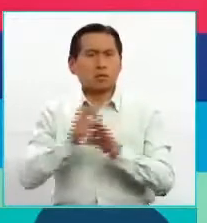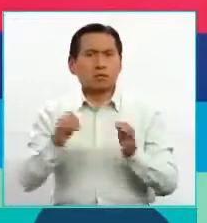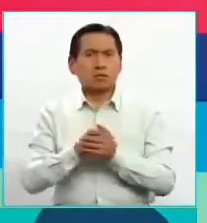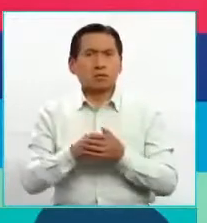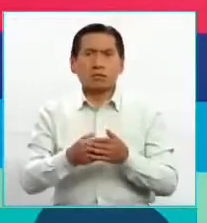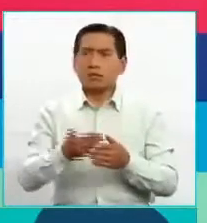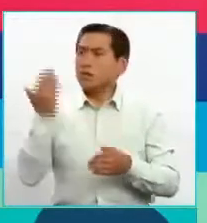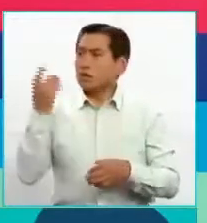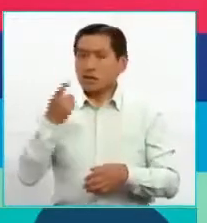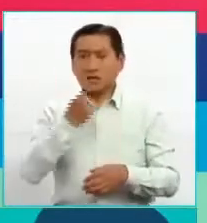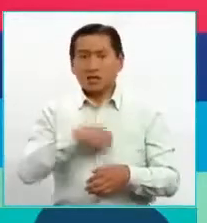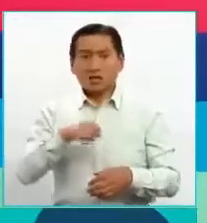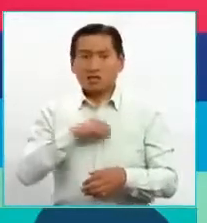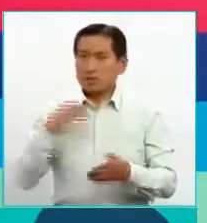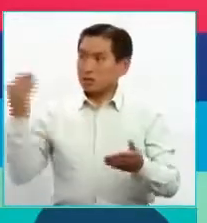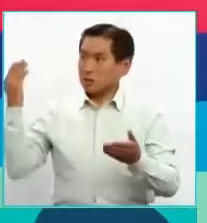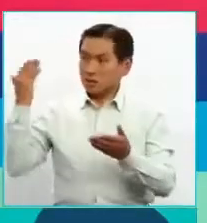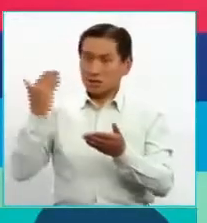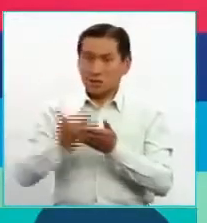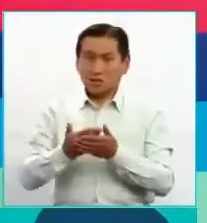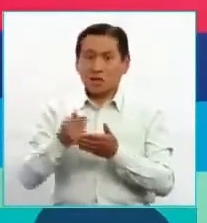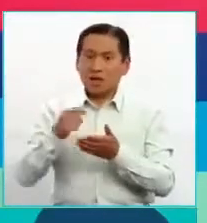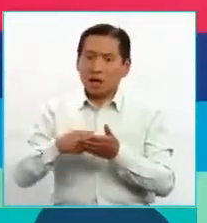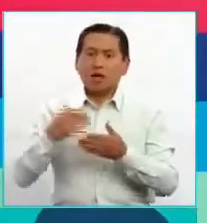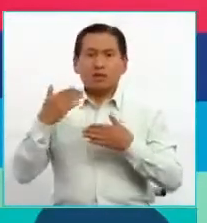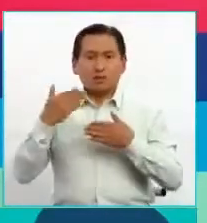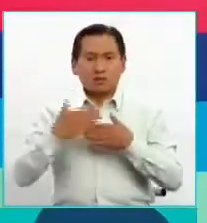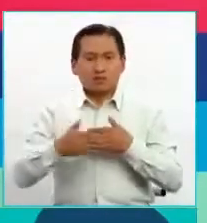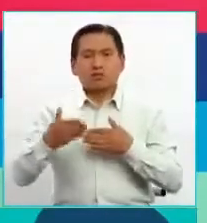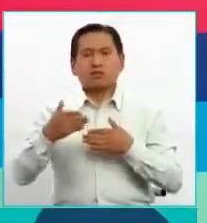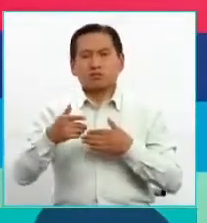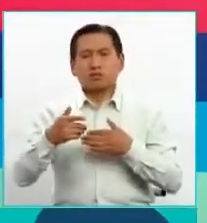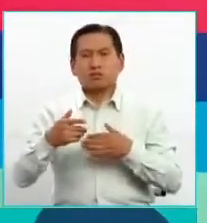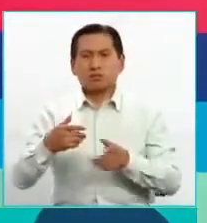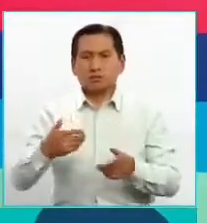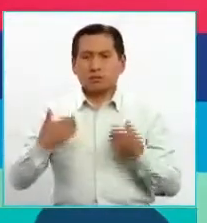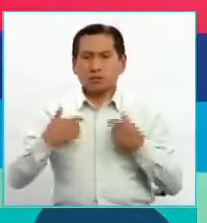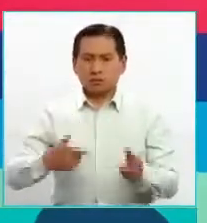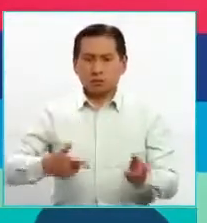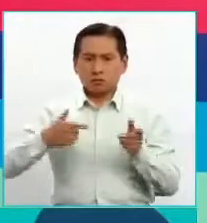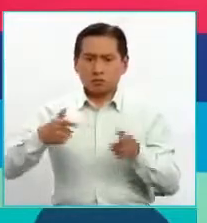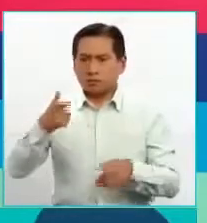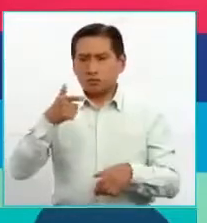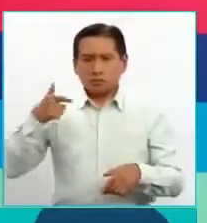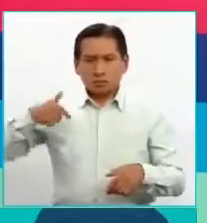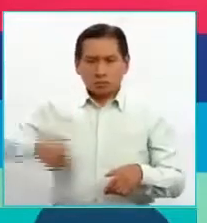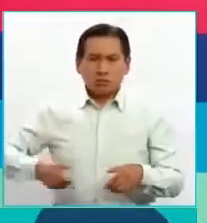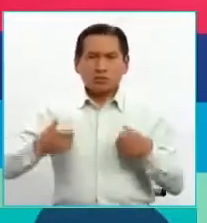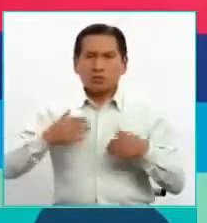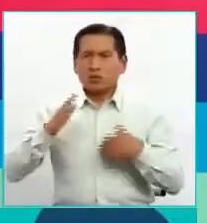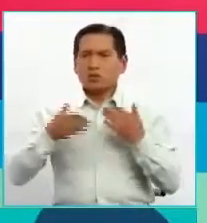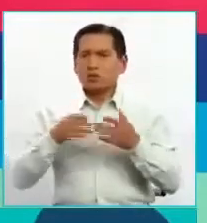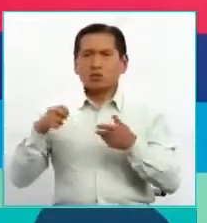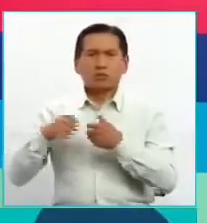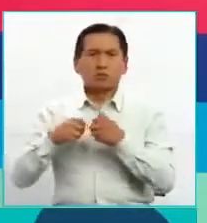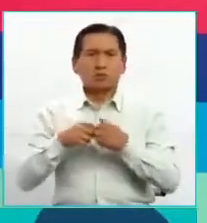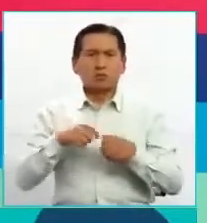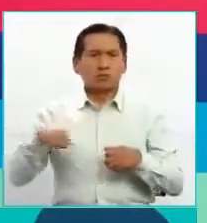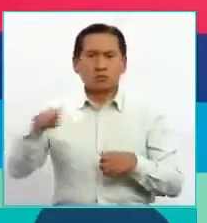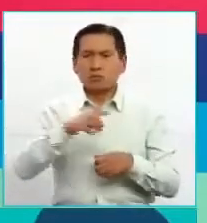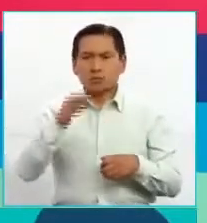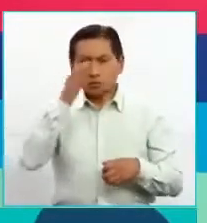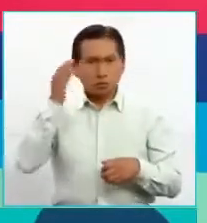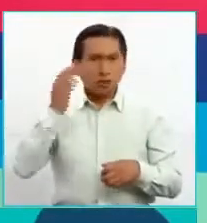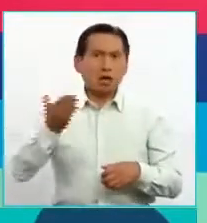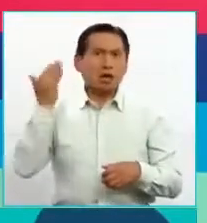los colonizadores a Bolivia, desde ahí hay pues la arma que tenemos, el revólver, la escopeta, todo eso. Los pueblos no tenían, los